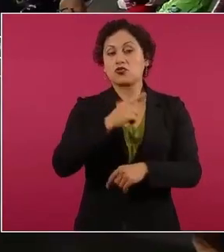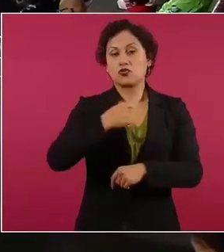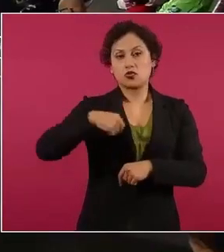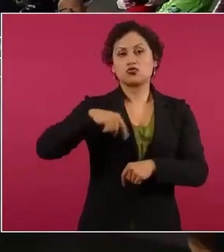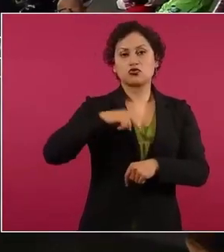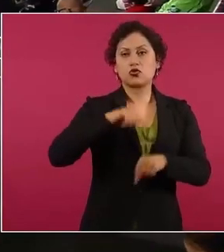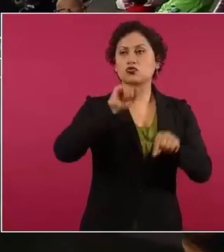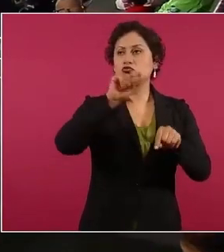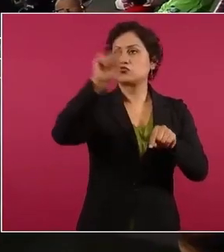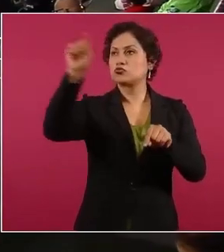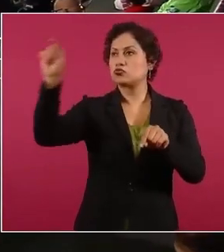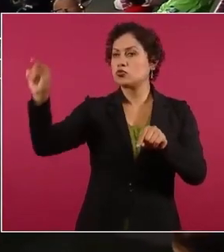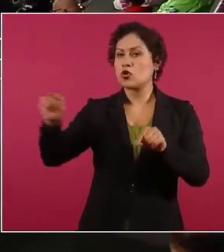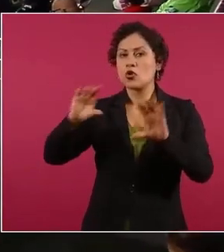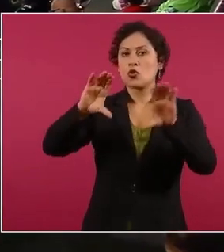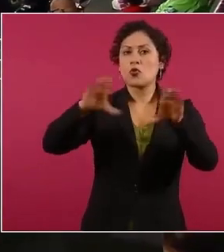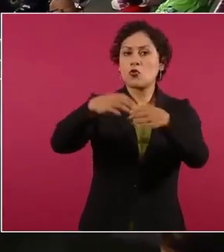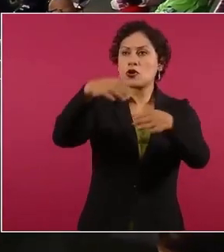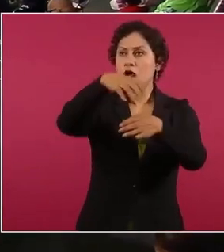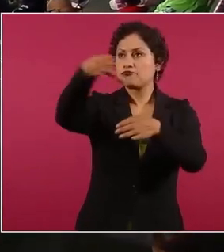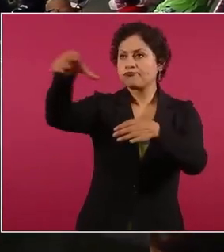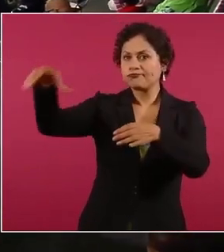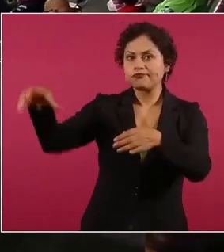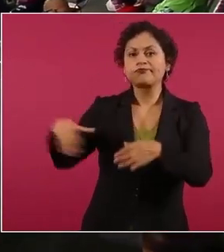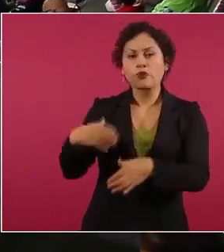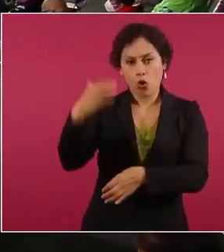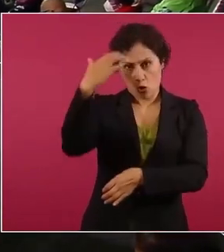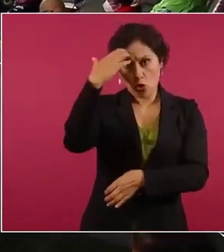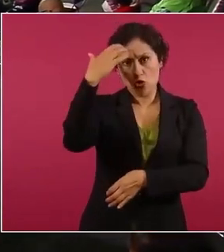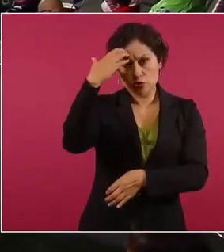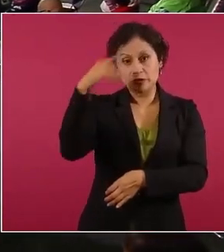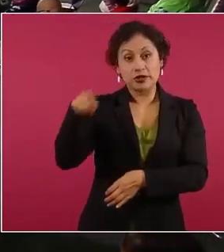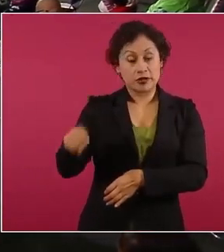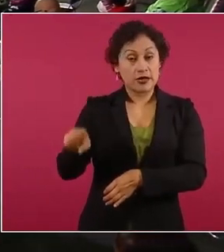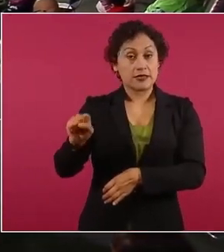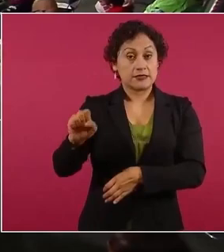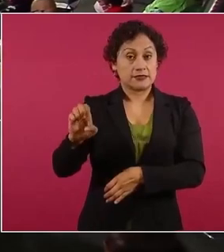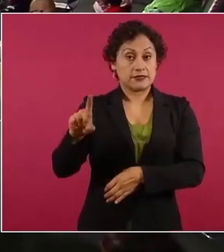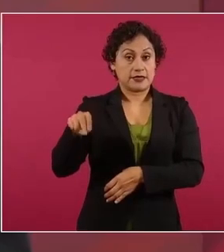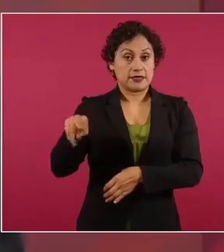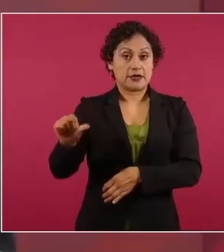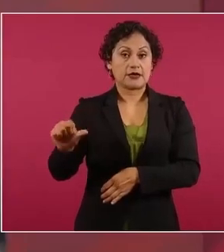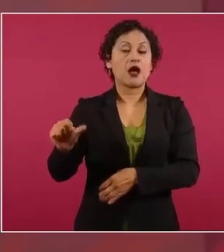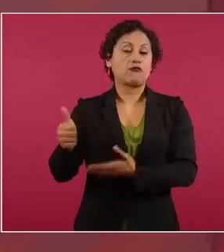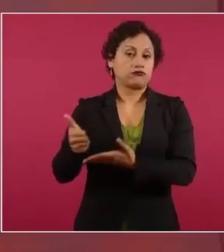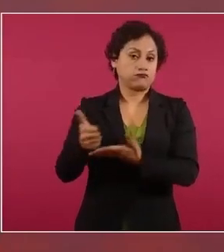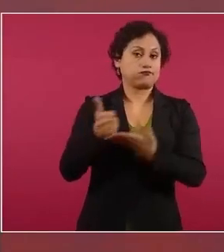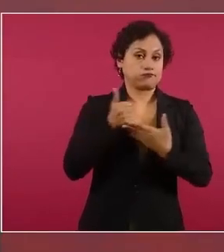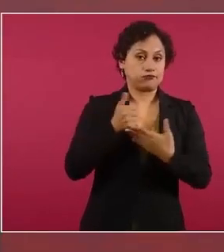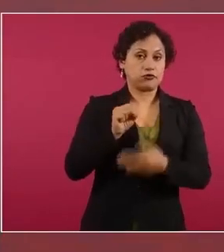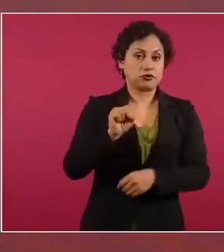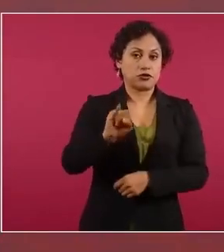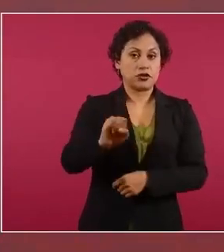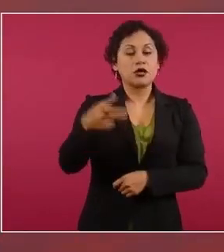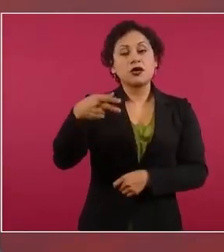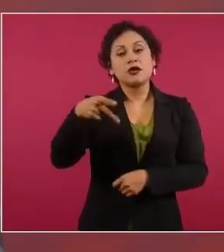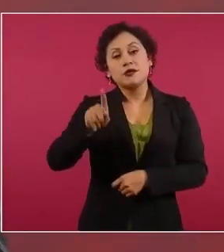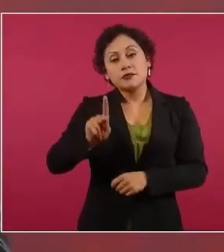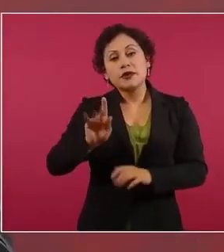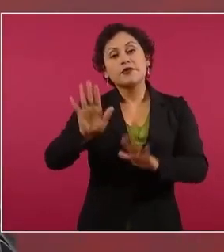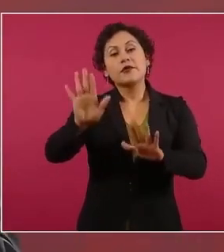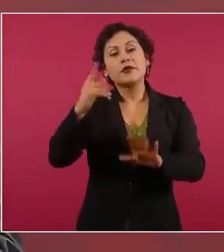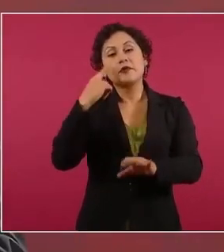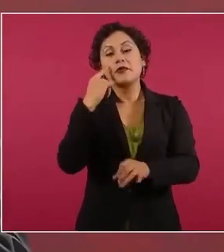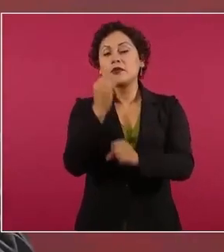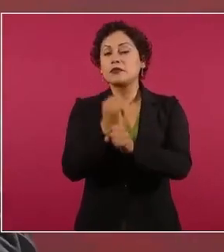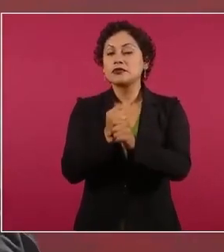nos ha ayudado precisamente la Secretaría de la Defensa pero vamos a ver por favor sobre lo de la sobre la